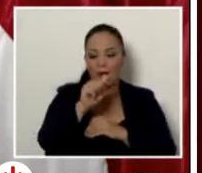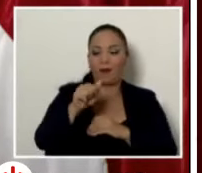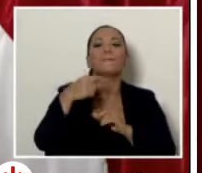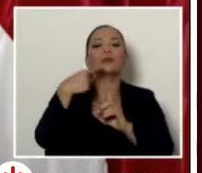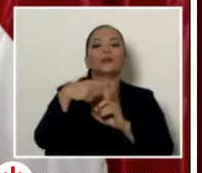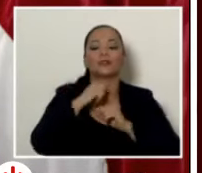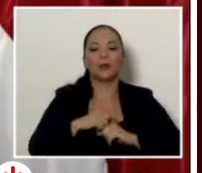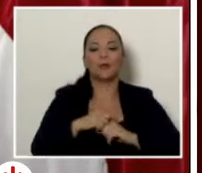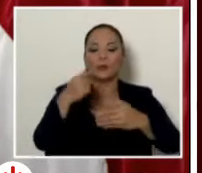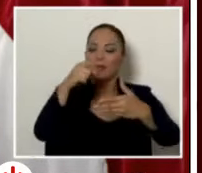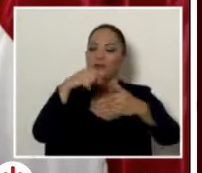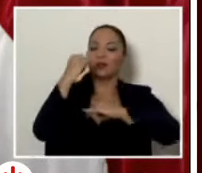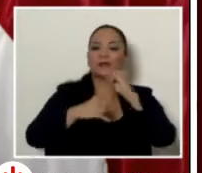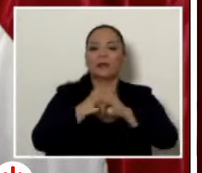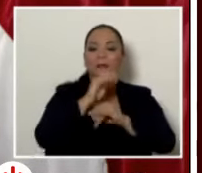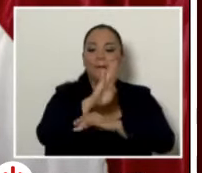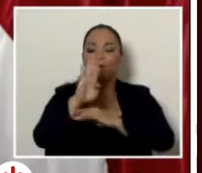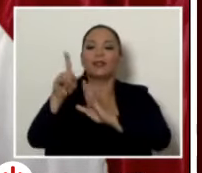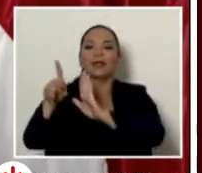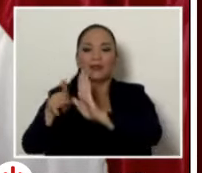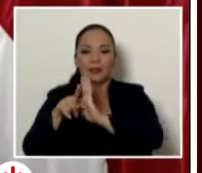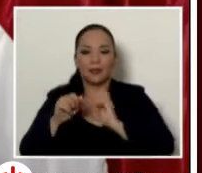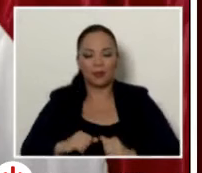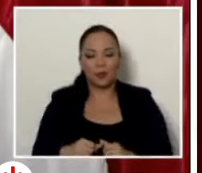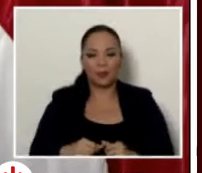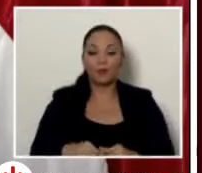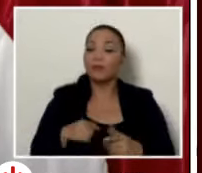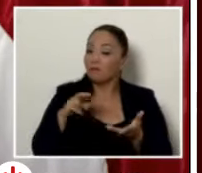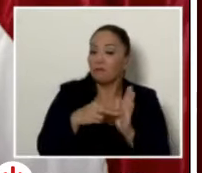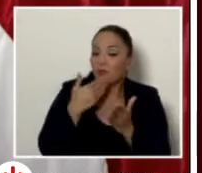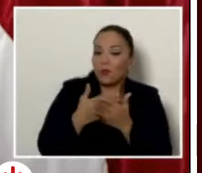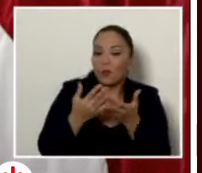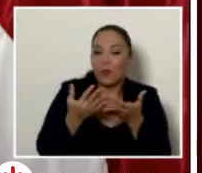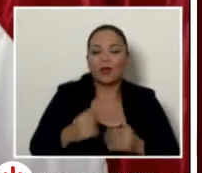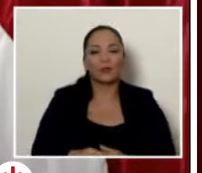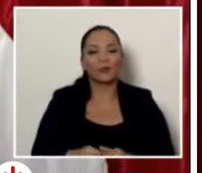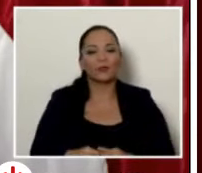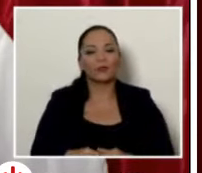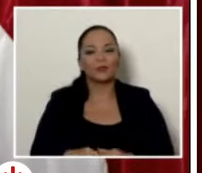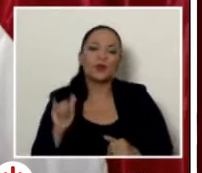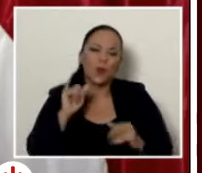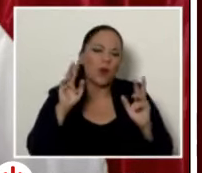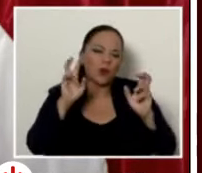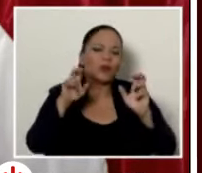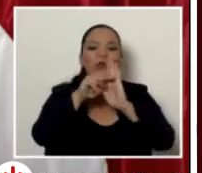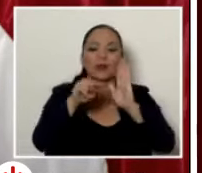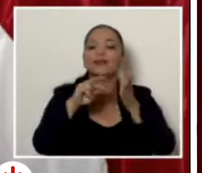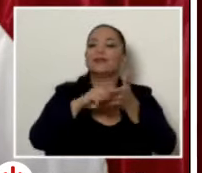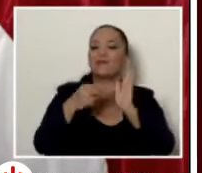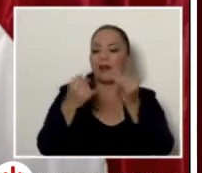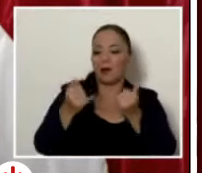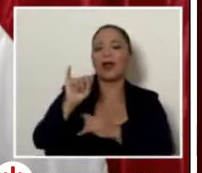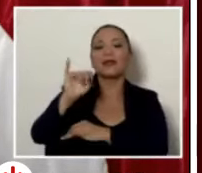calificación internacional BB negativo. Eso es muy bueno, quiere decir que el ICE dio la vuelta